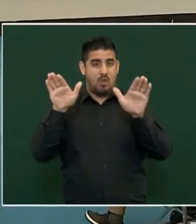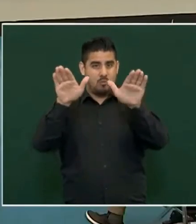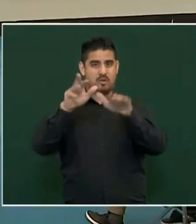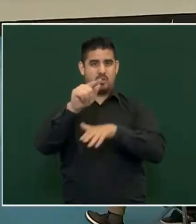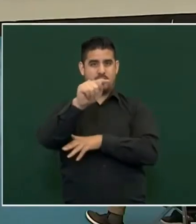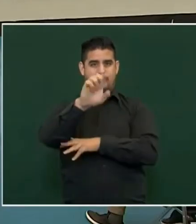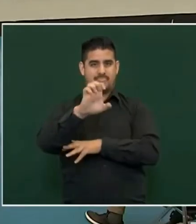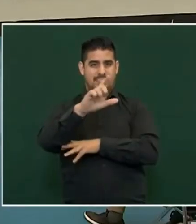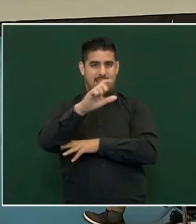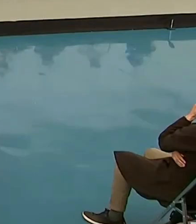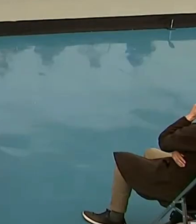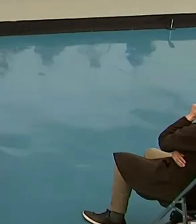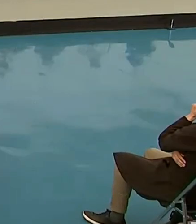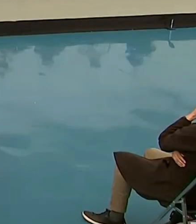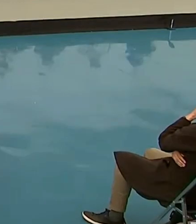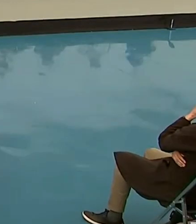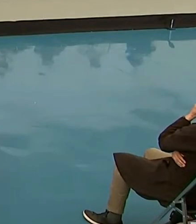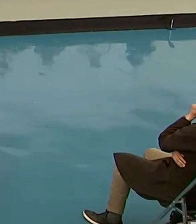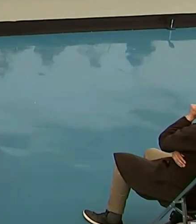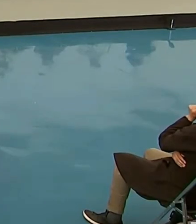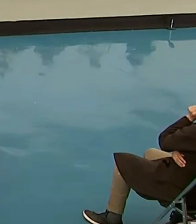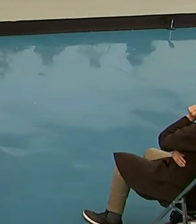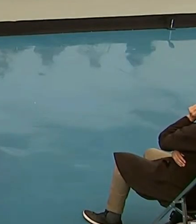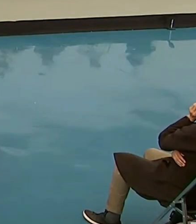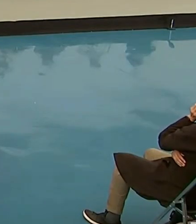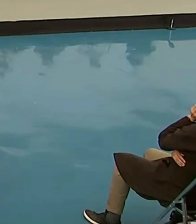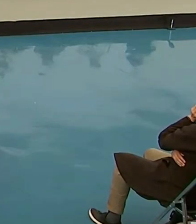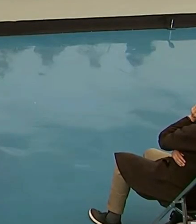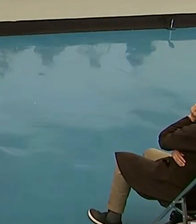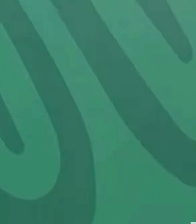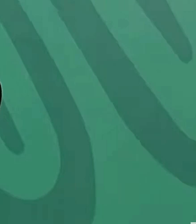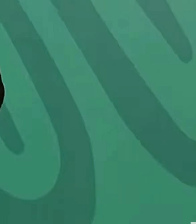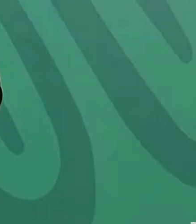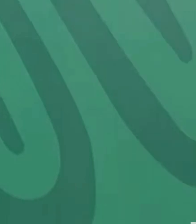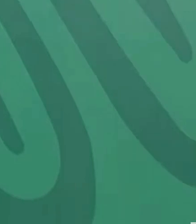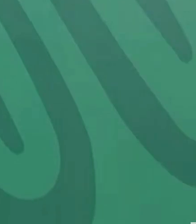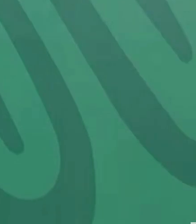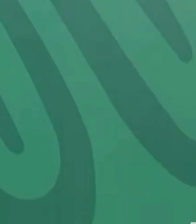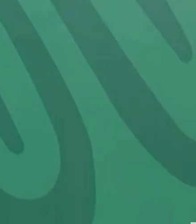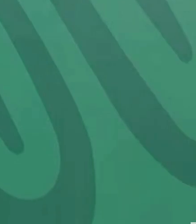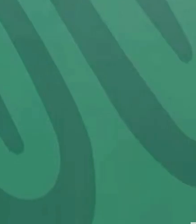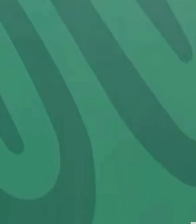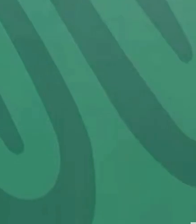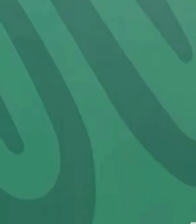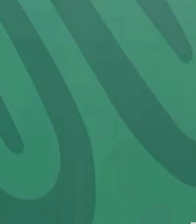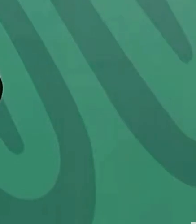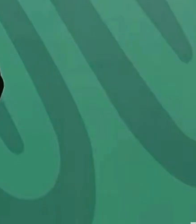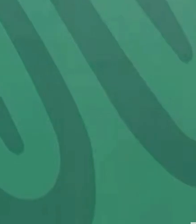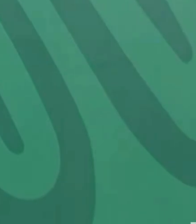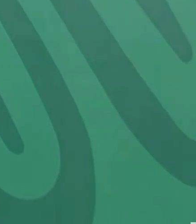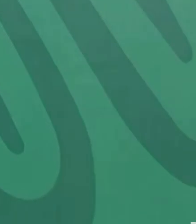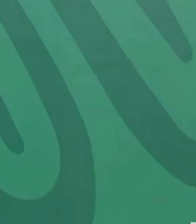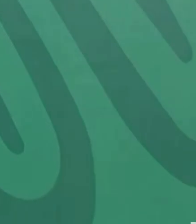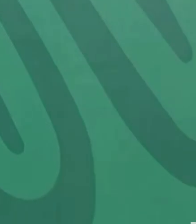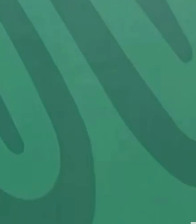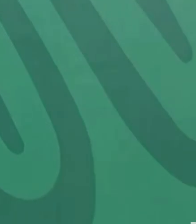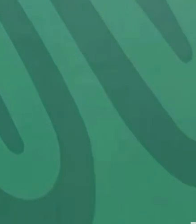es la zona más baja, más pantanosa, de más fango